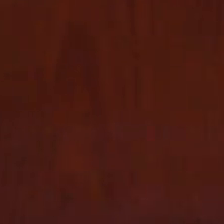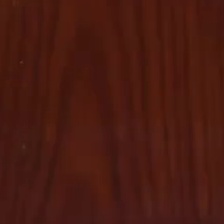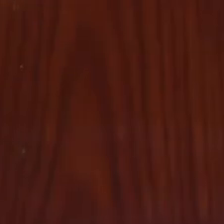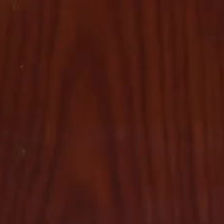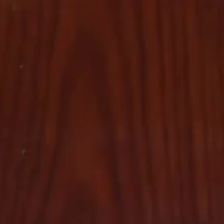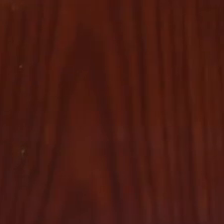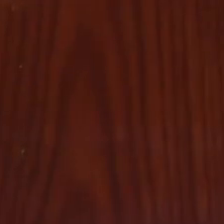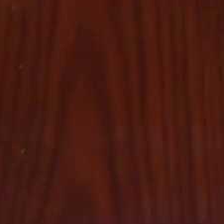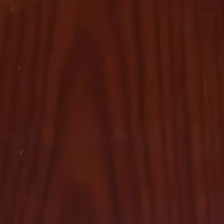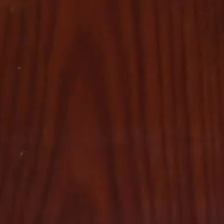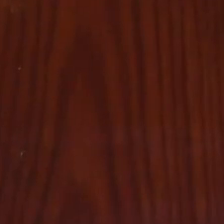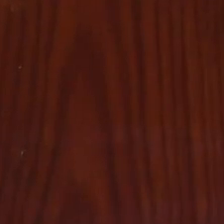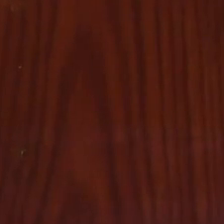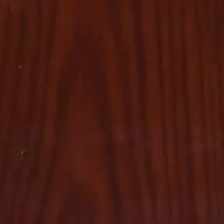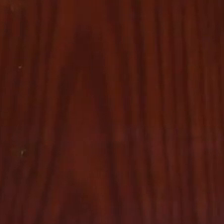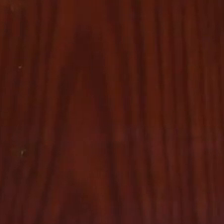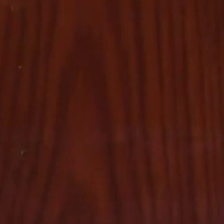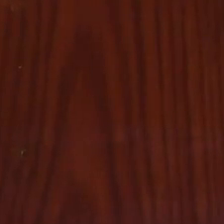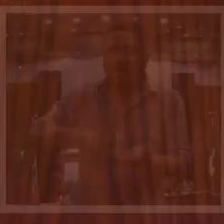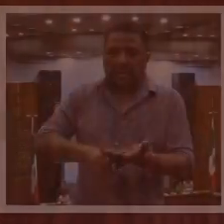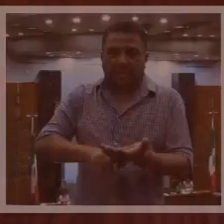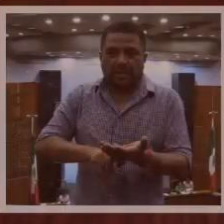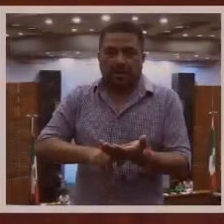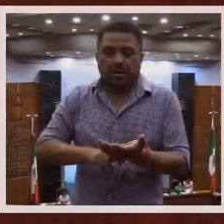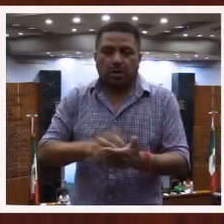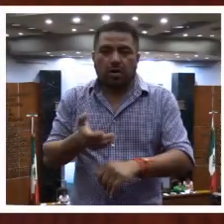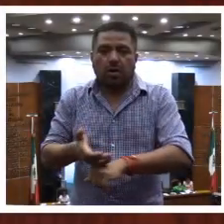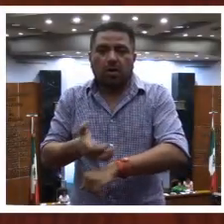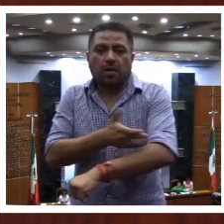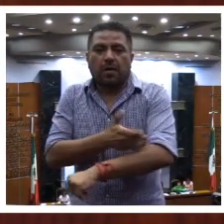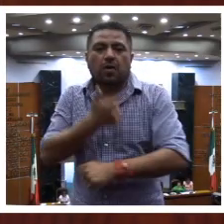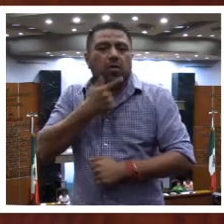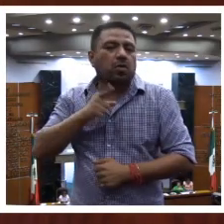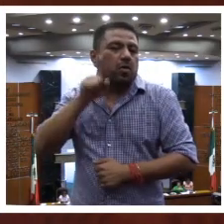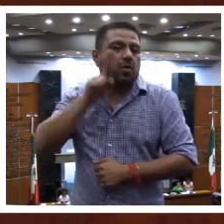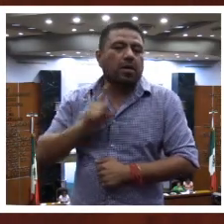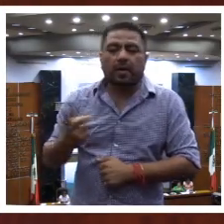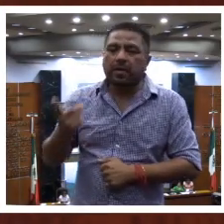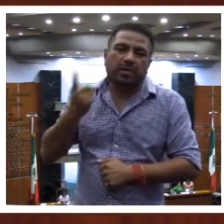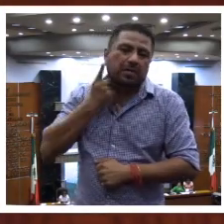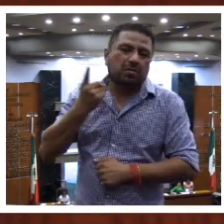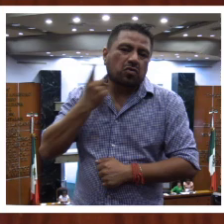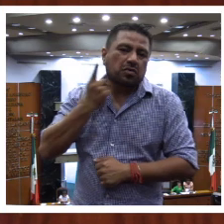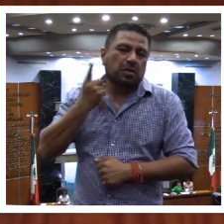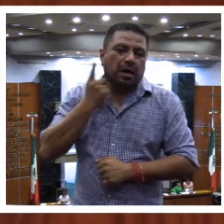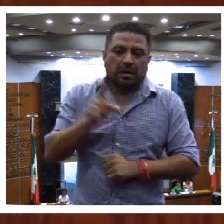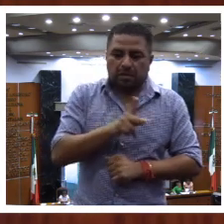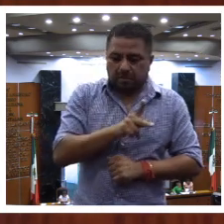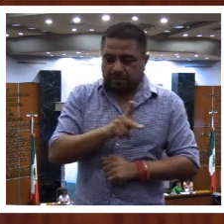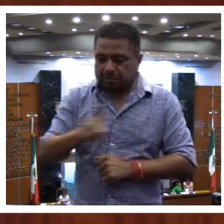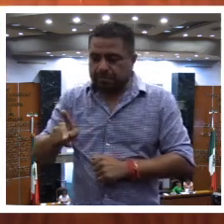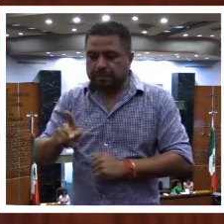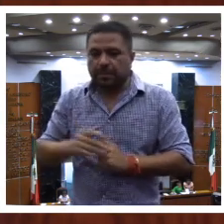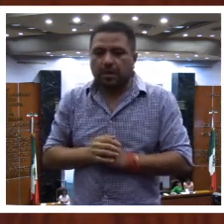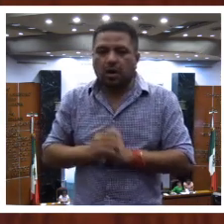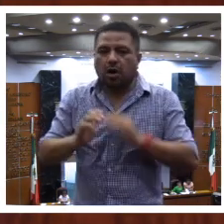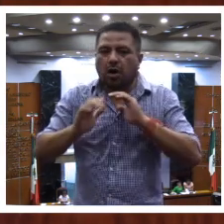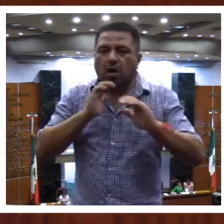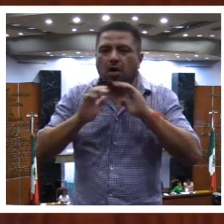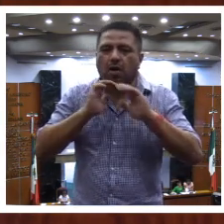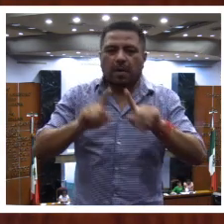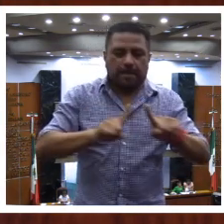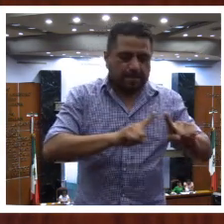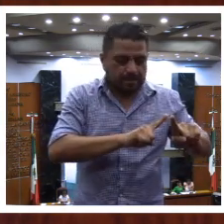Permiso de la mesa directiva, compañeras y compañeros diputados, medios de